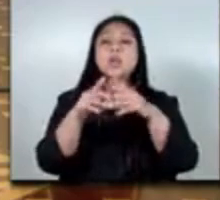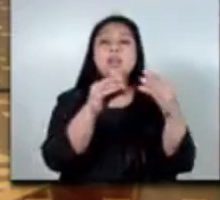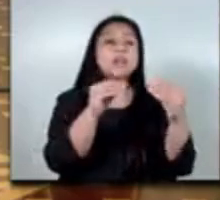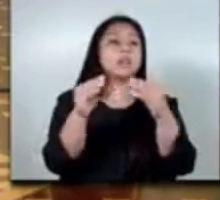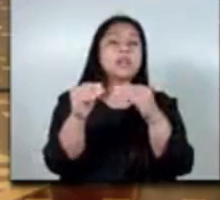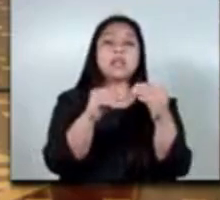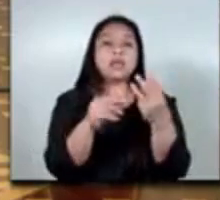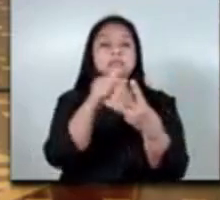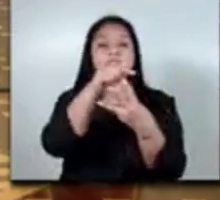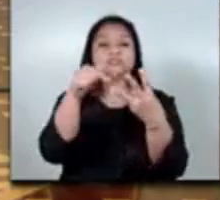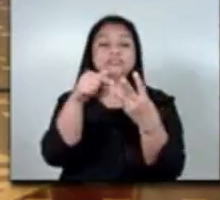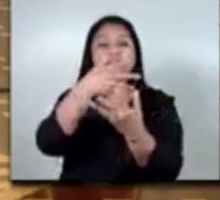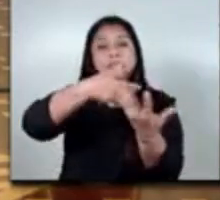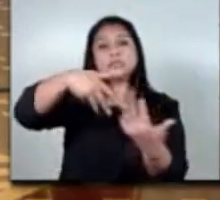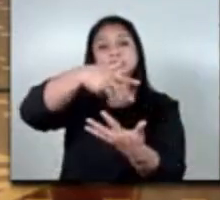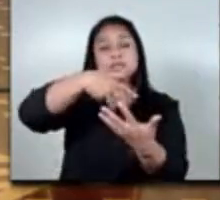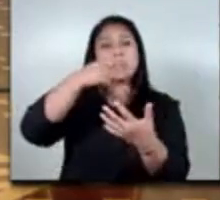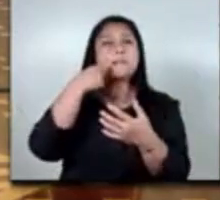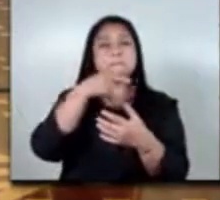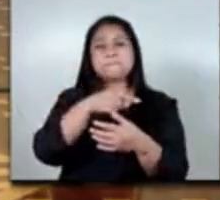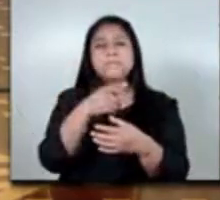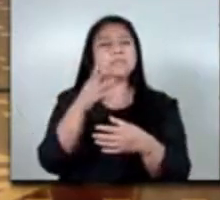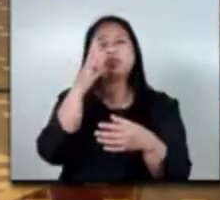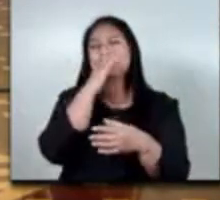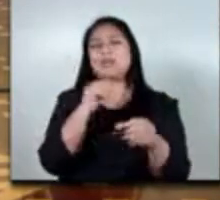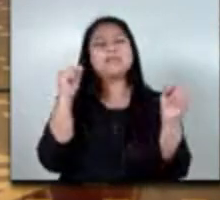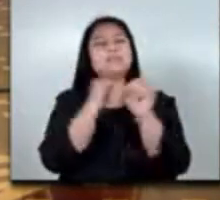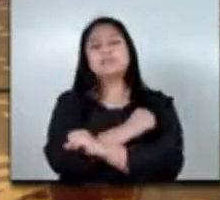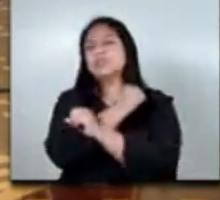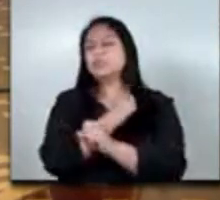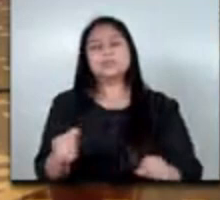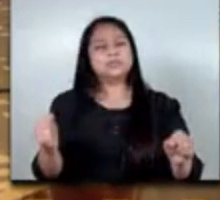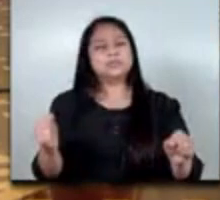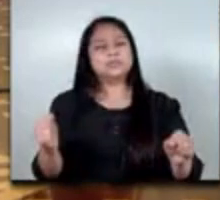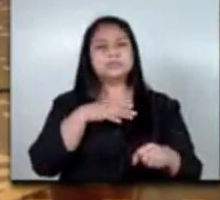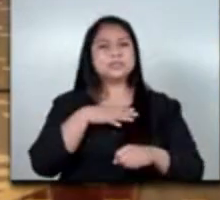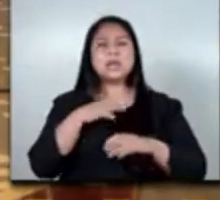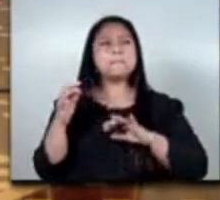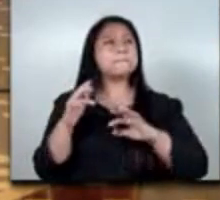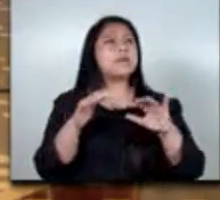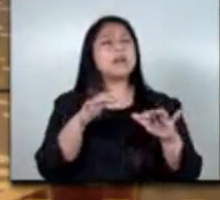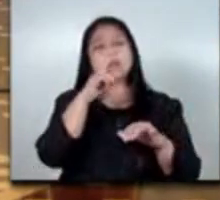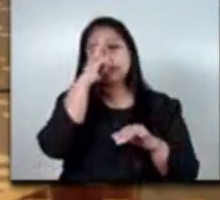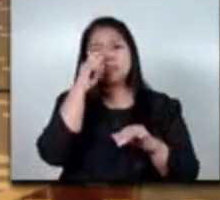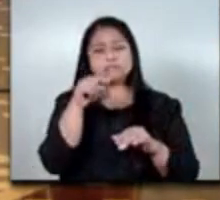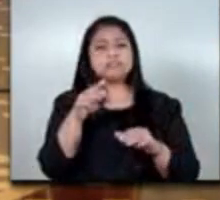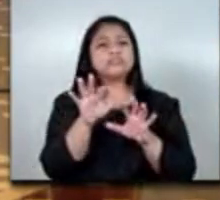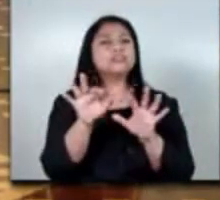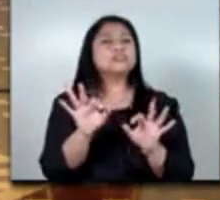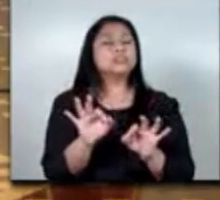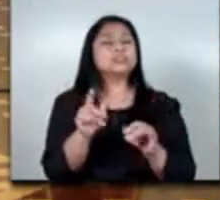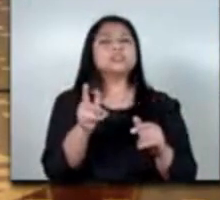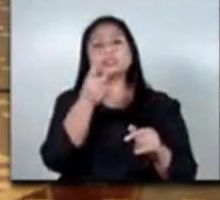contar con ellos porque si no sería imposible encontrar las condiciones de una migración laboral en condiciones de trabajo